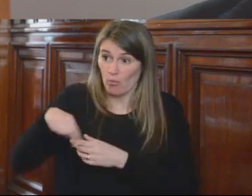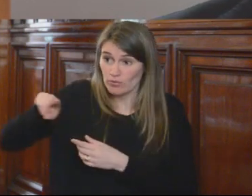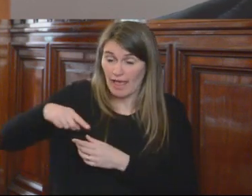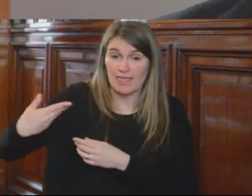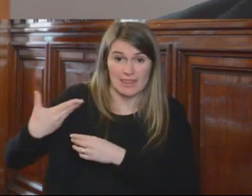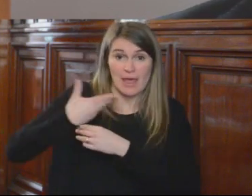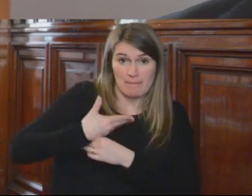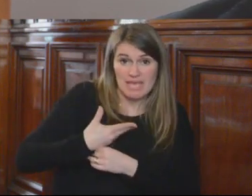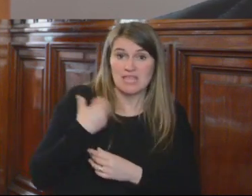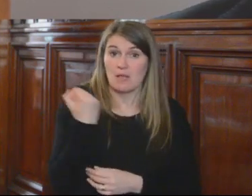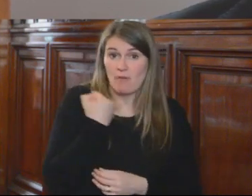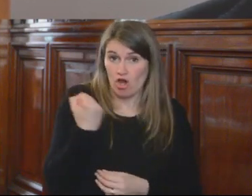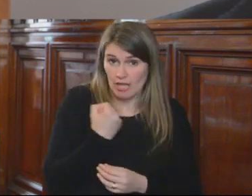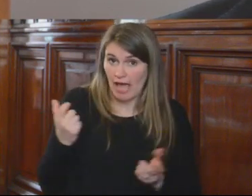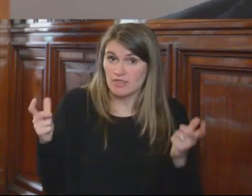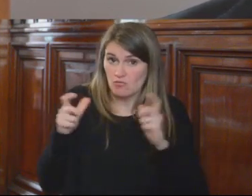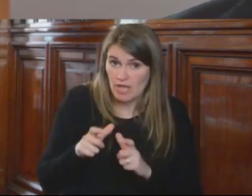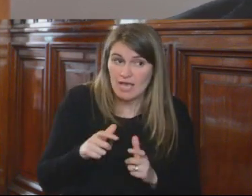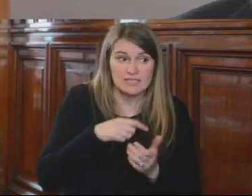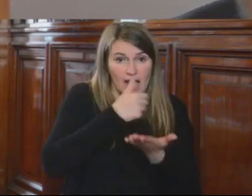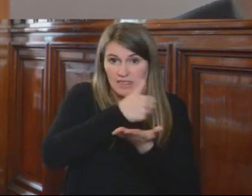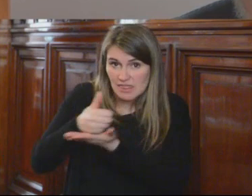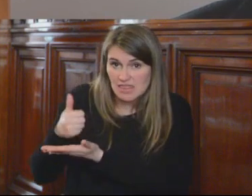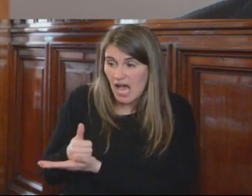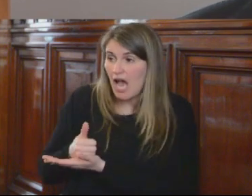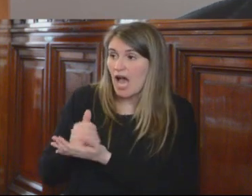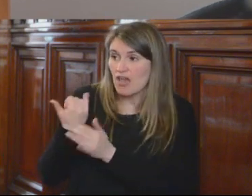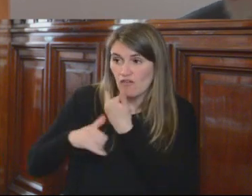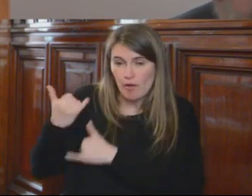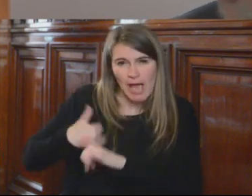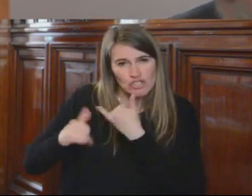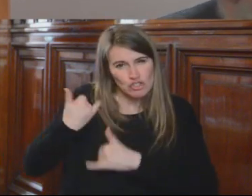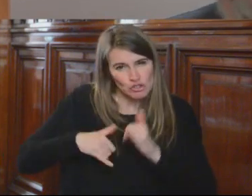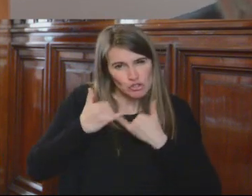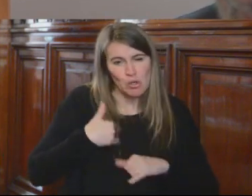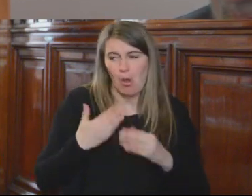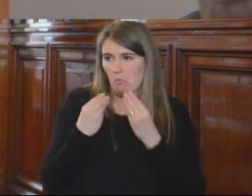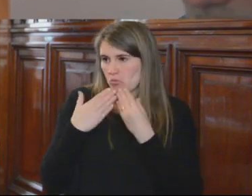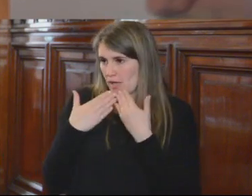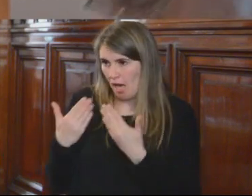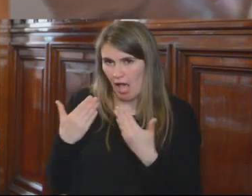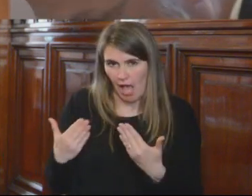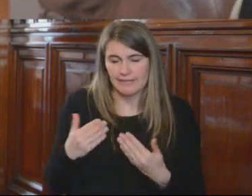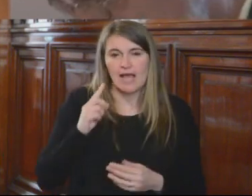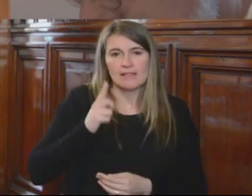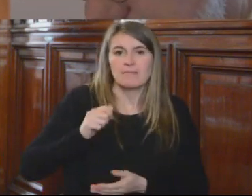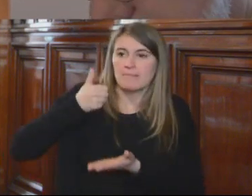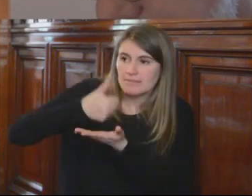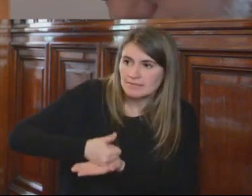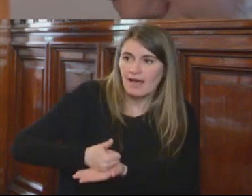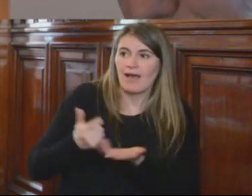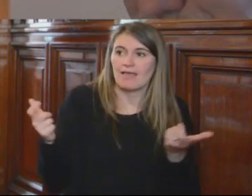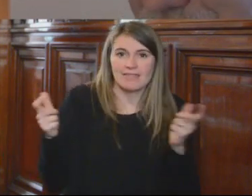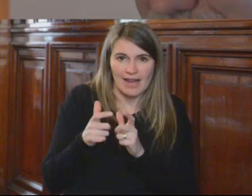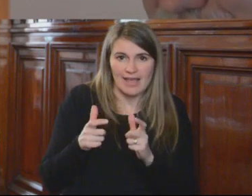importante audiencia, su presencia, sus informaciones. Agradezco también la presencia de la delegación del